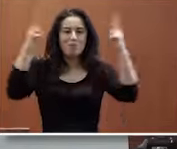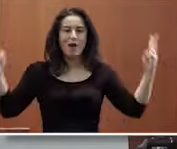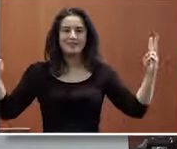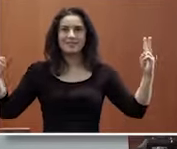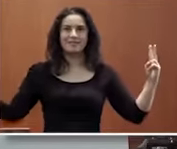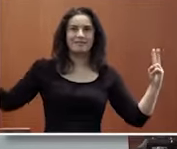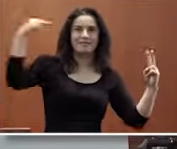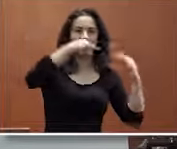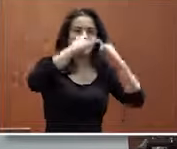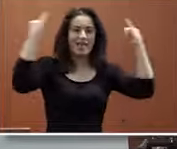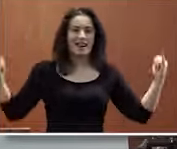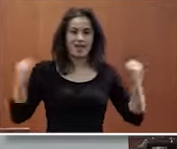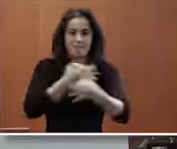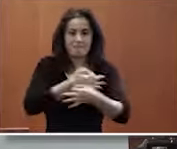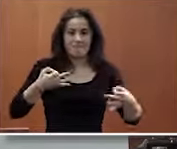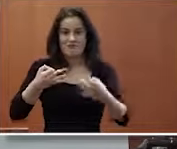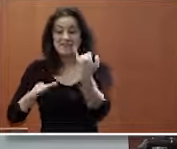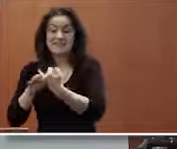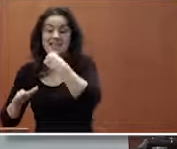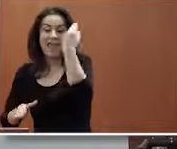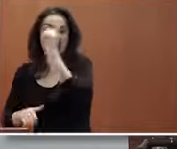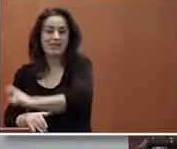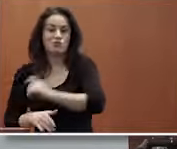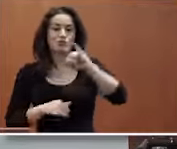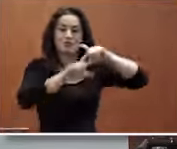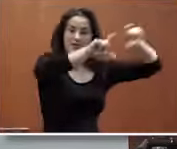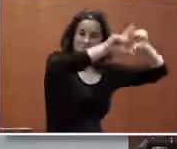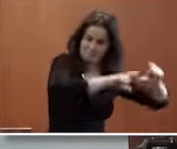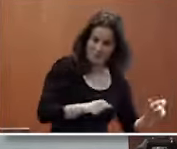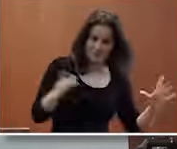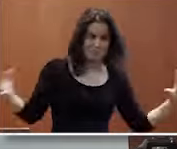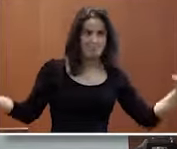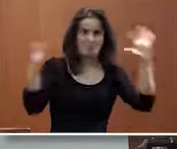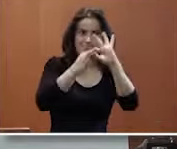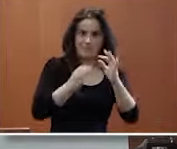empresa y sobre todo a ese talento a veces también deseoso de buscar